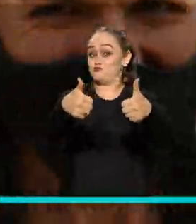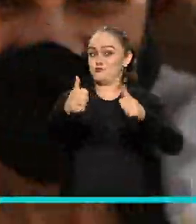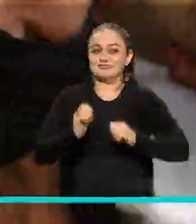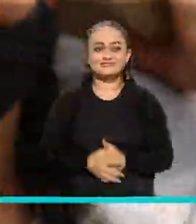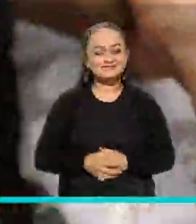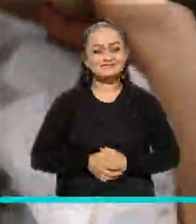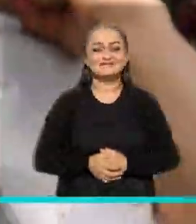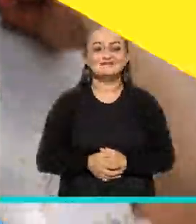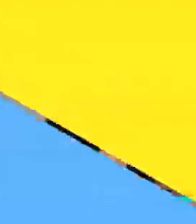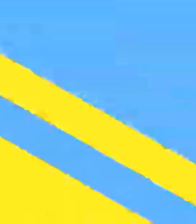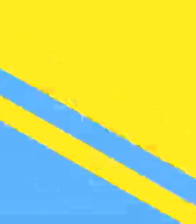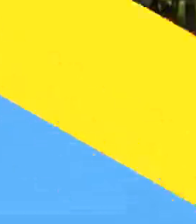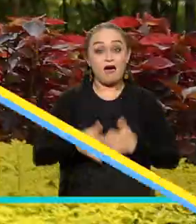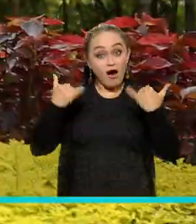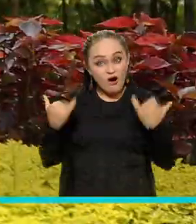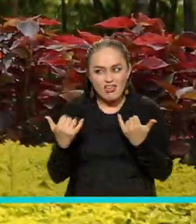toda.